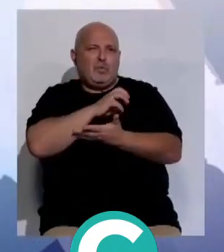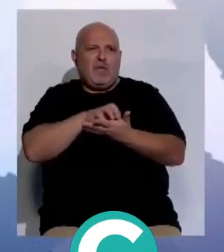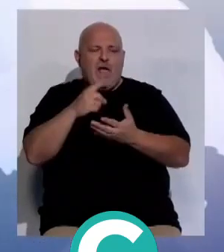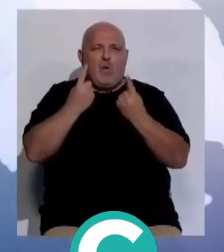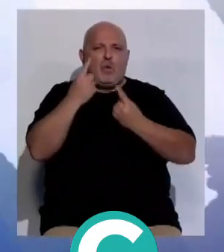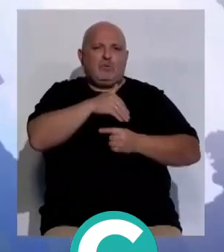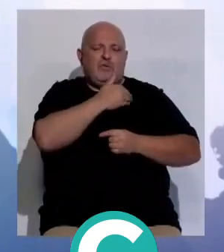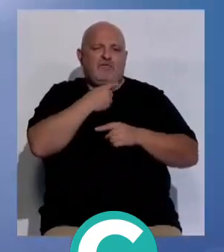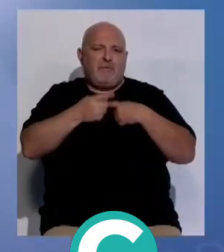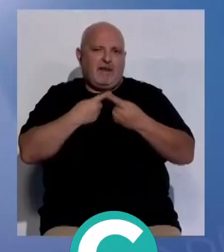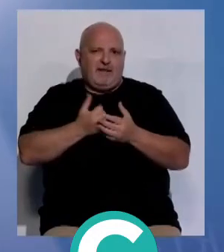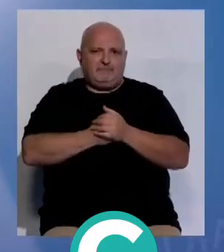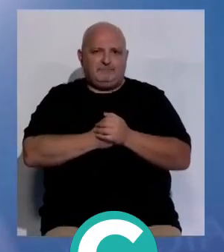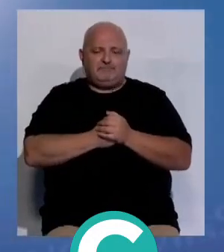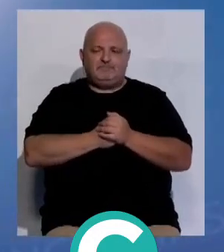de estudiantes y familiares.